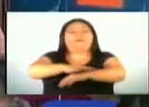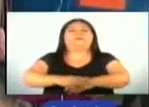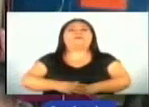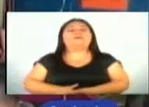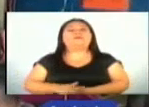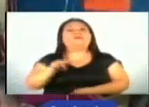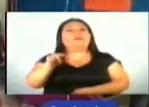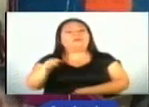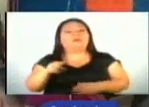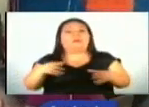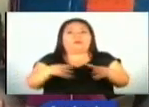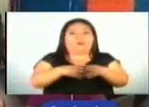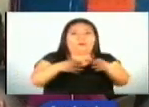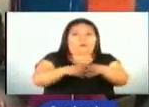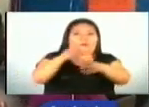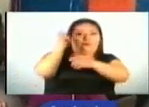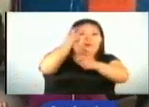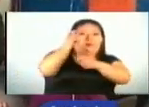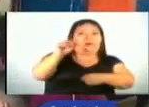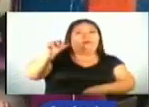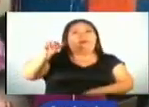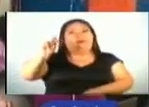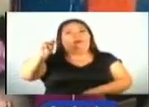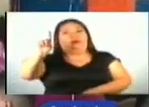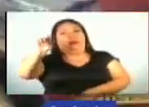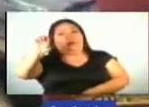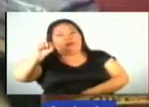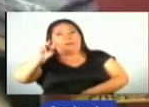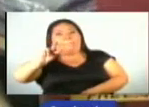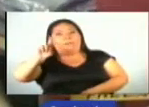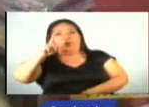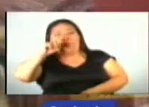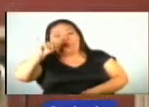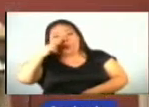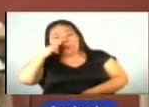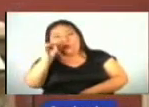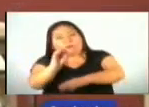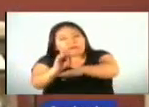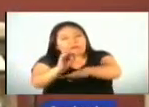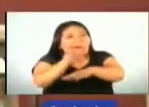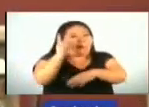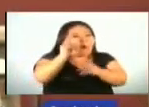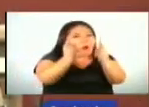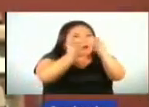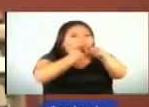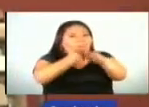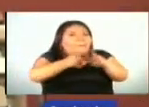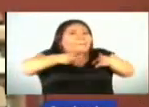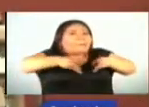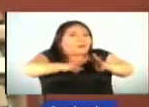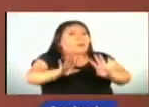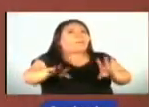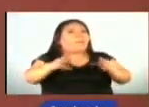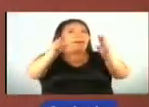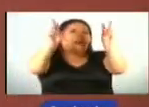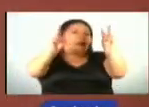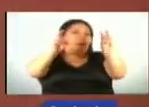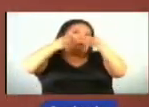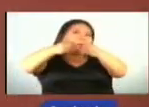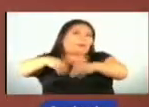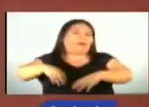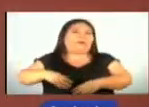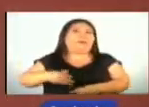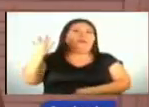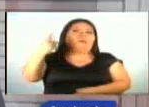por lo que Andes 21 de junio recomienda a los docentes métodos que pueden utilizar para recuperar los temas perdidos. Nosotros